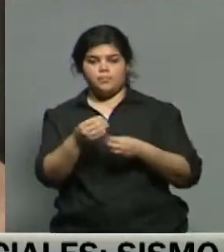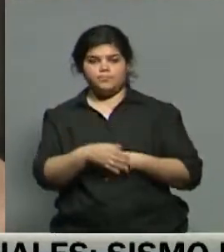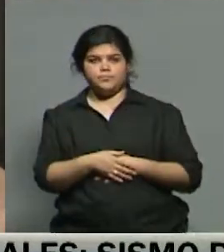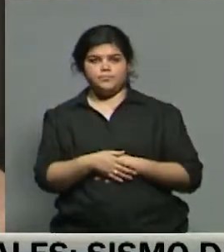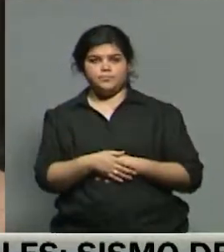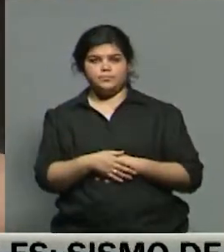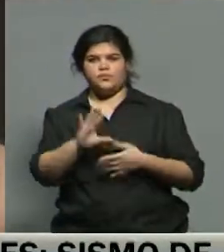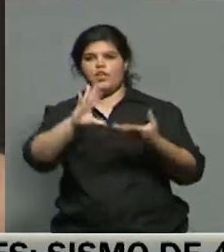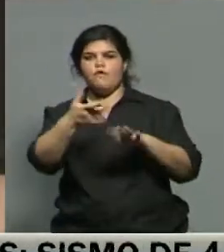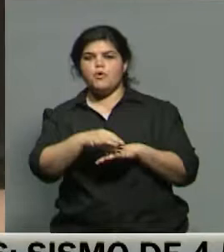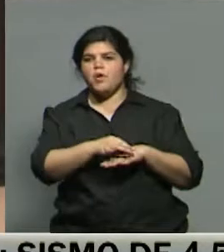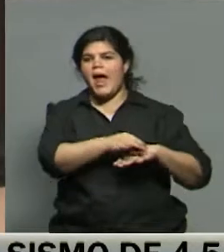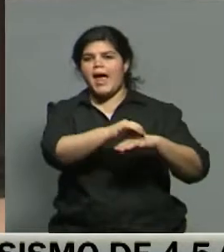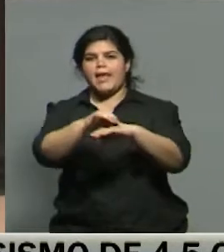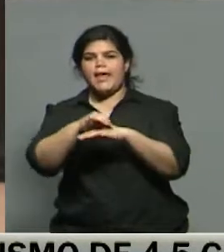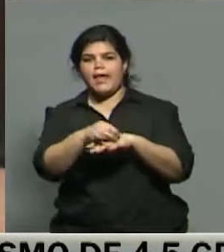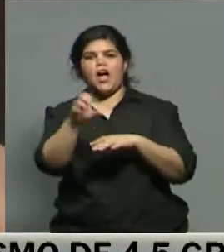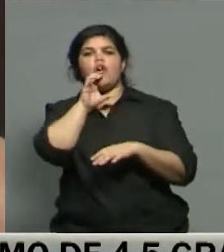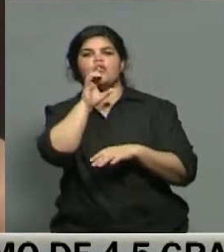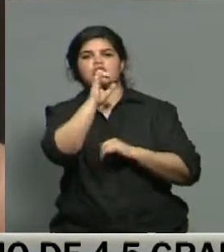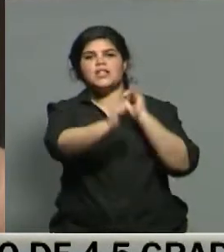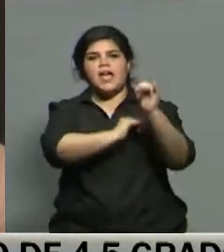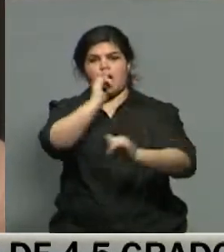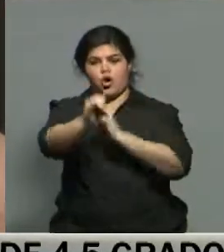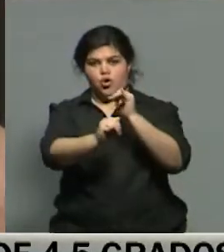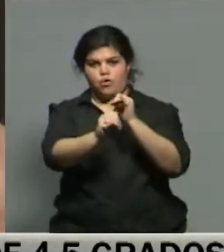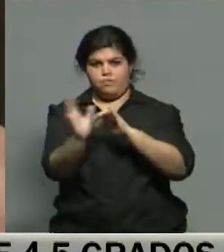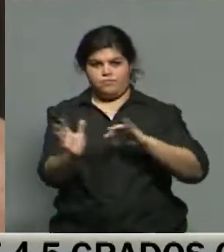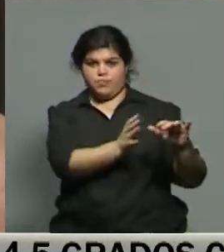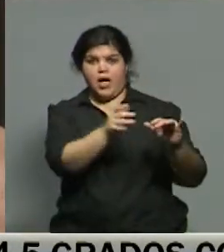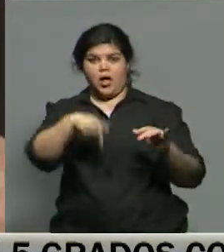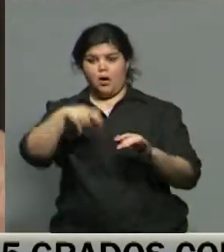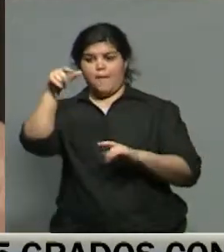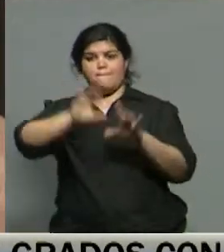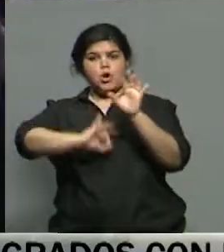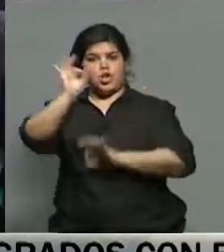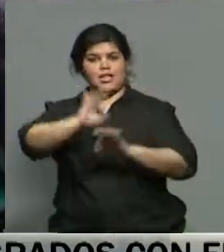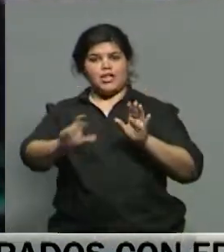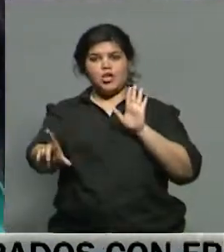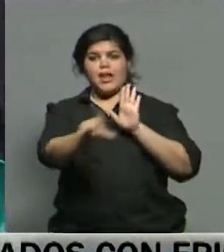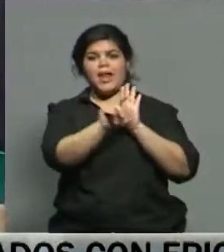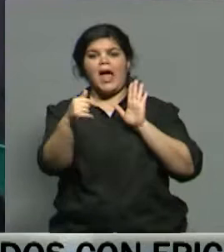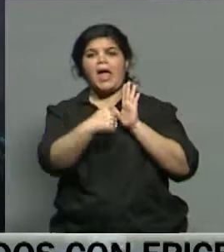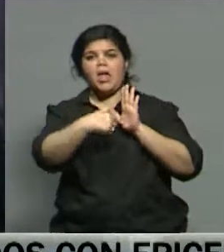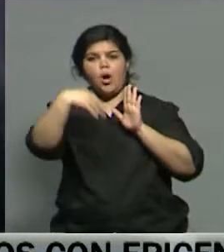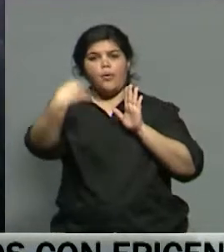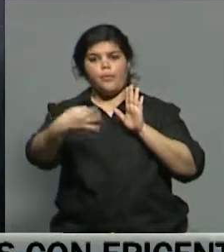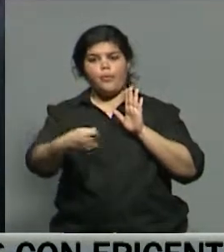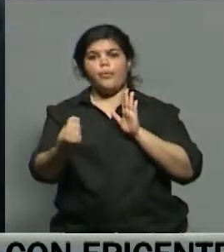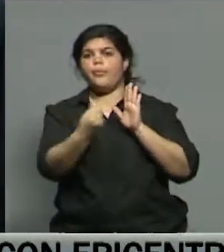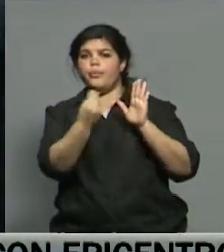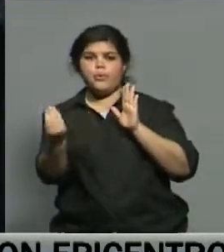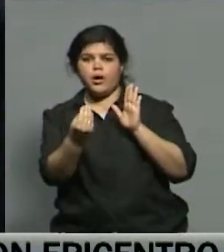una guía es como que te aconseja, digamos, en cambio un proyecto de ley, ya de alguna manera te está comprometiendo a tratar